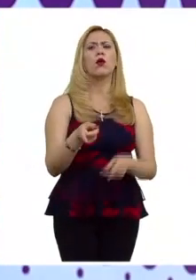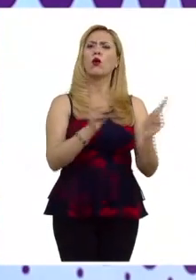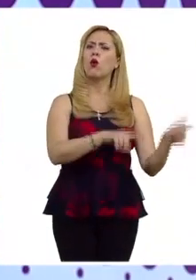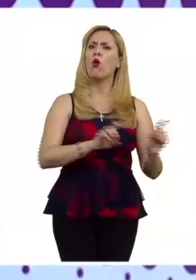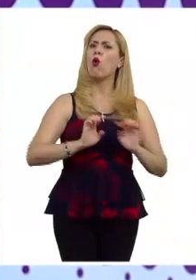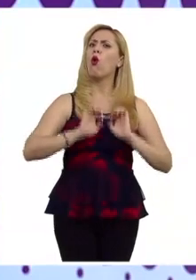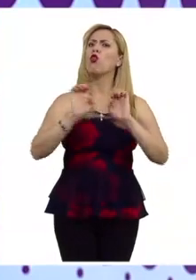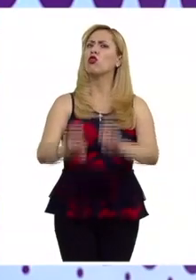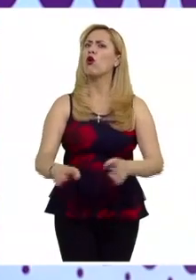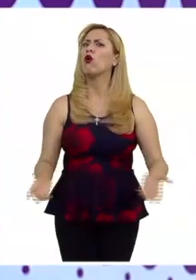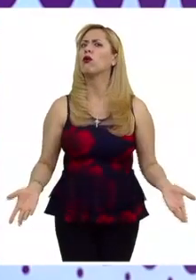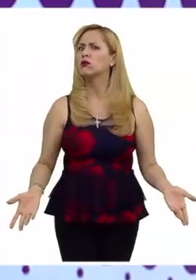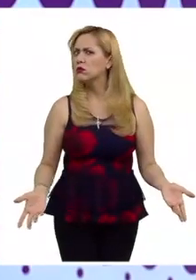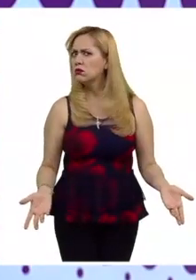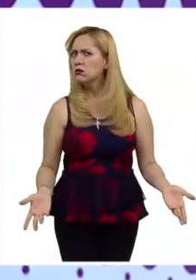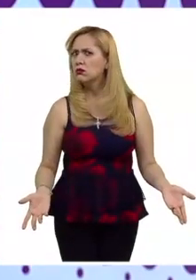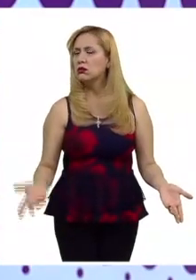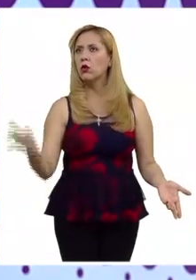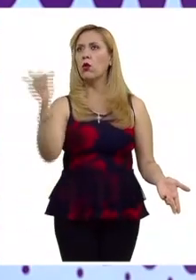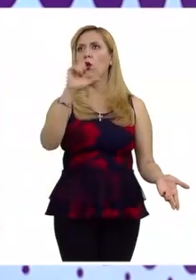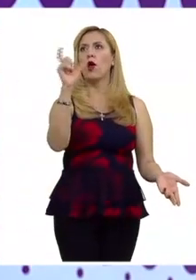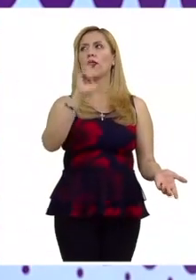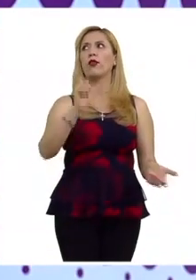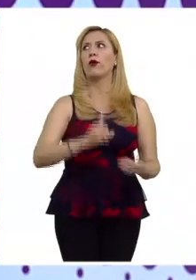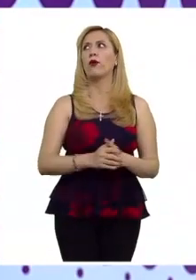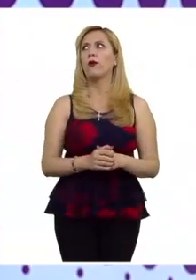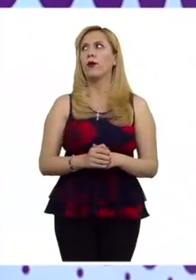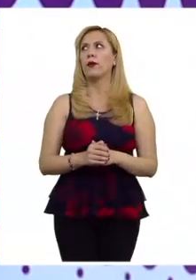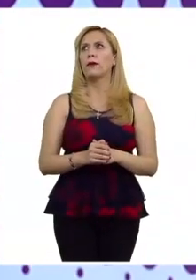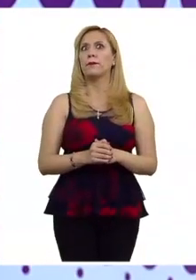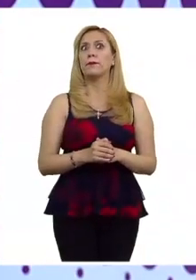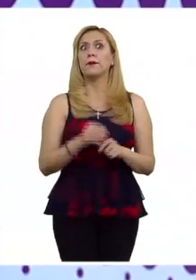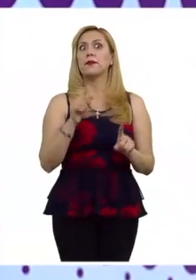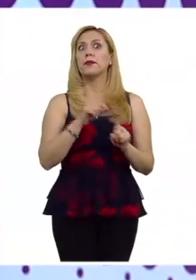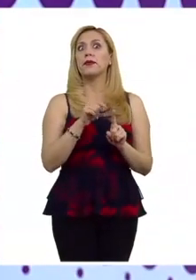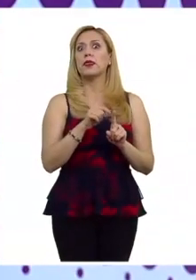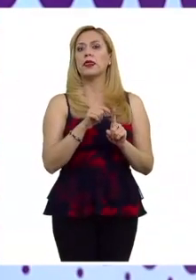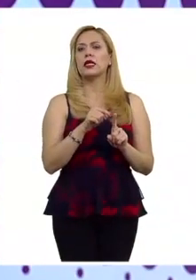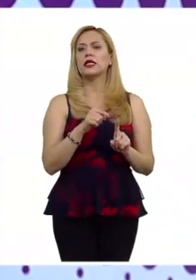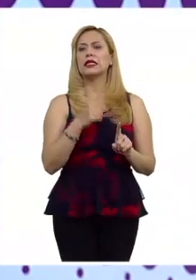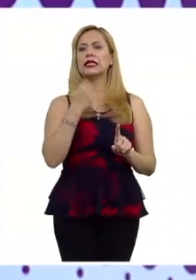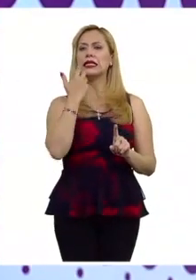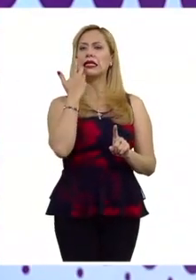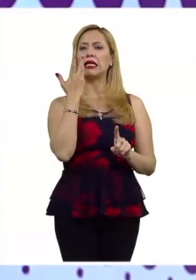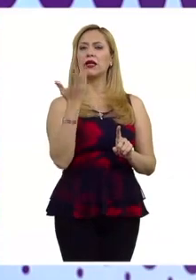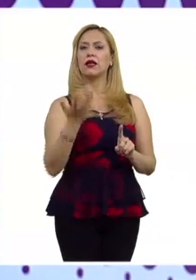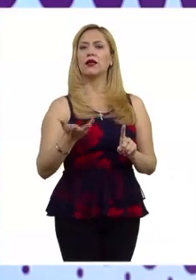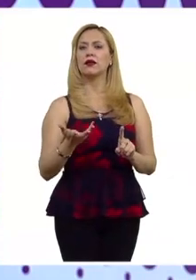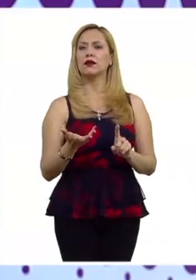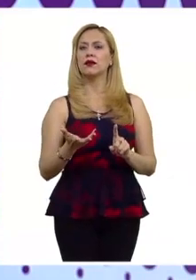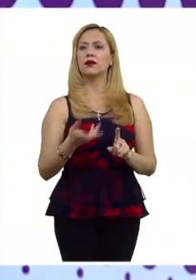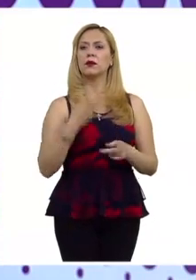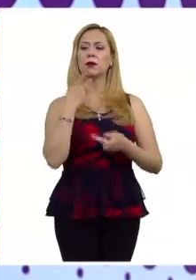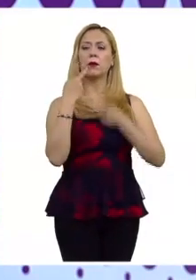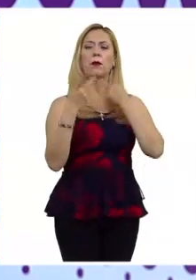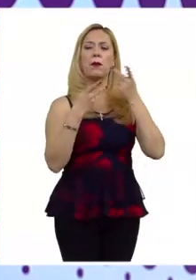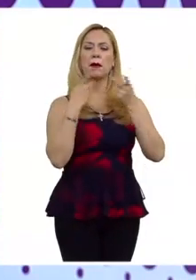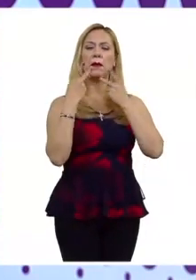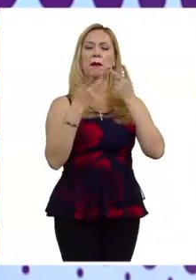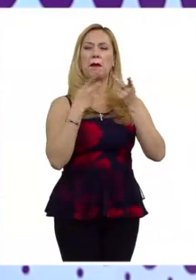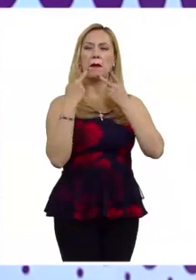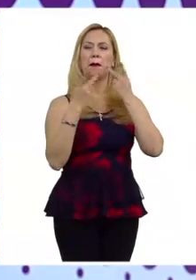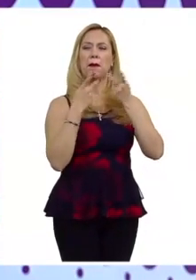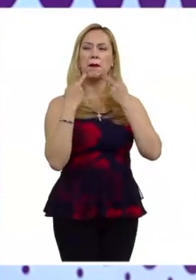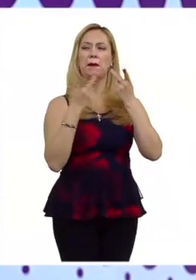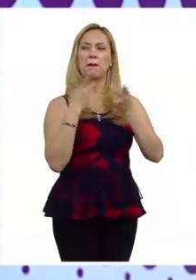ya también la intención de este discurso tiene una finalidad como quizás